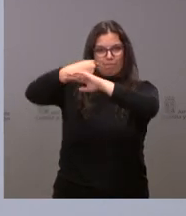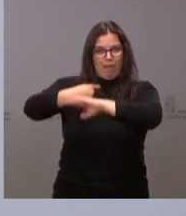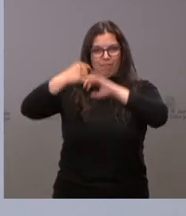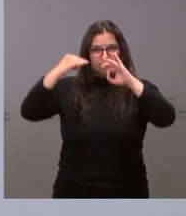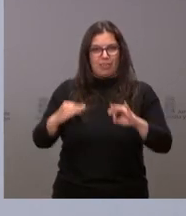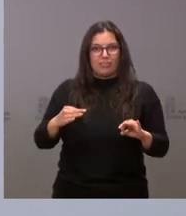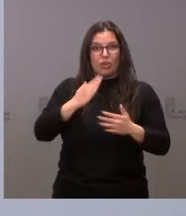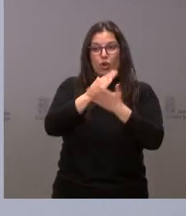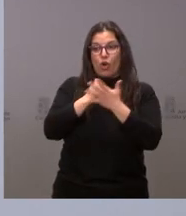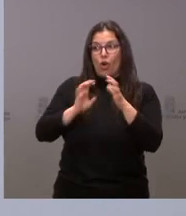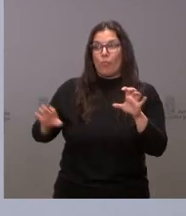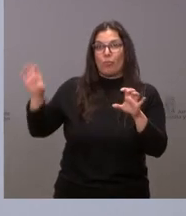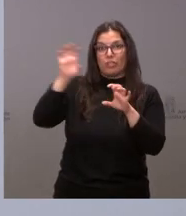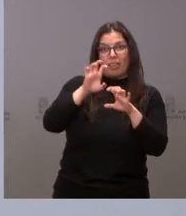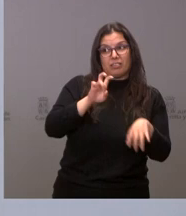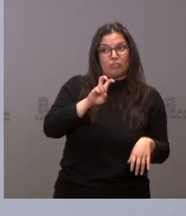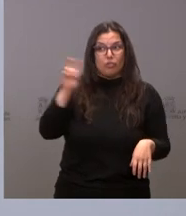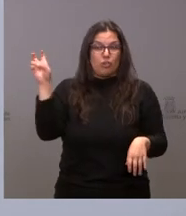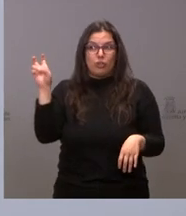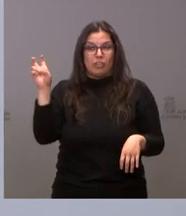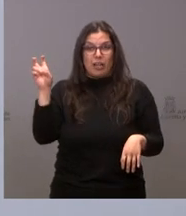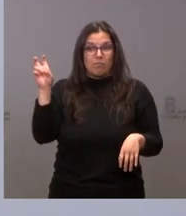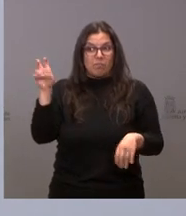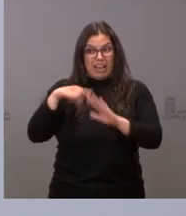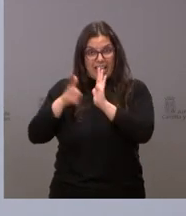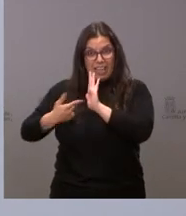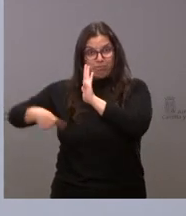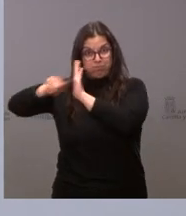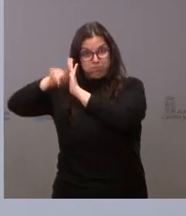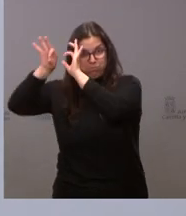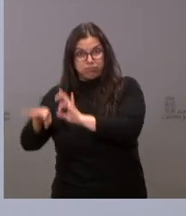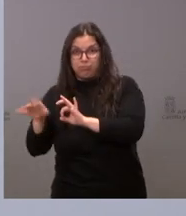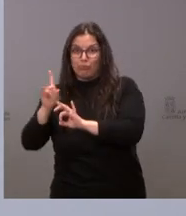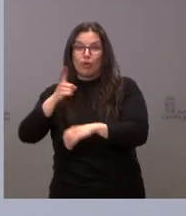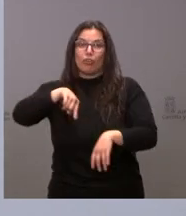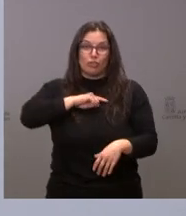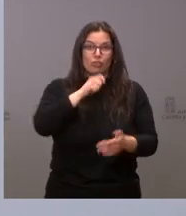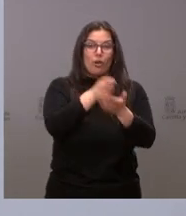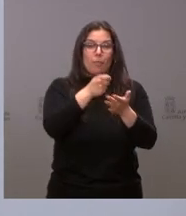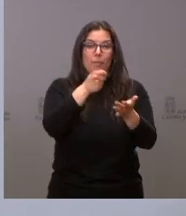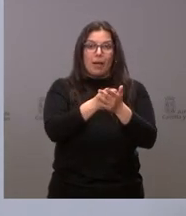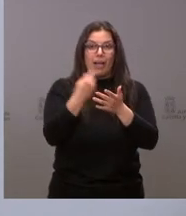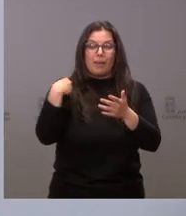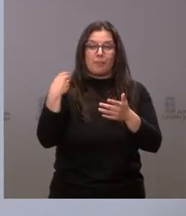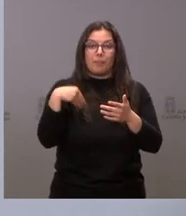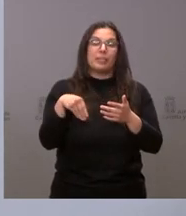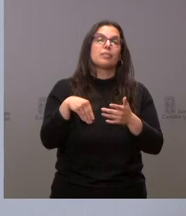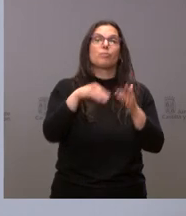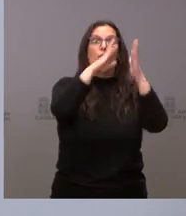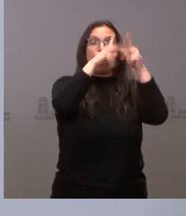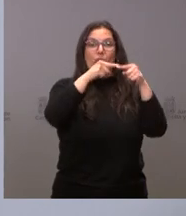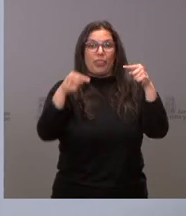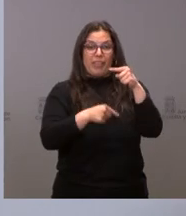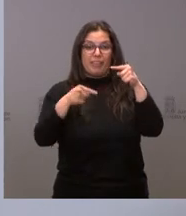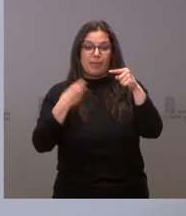que pocas comunidades autónomas hay en España que tengan reconocida por ley el pago del déficit tarifario entre el